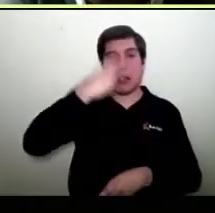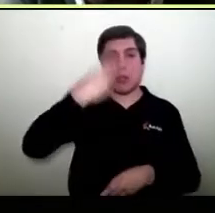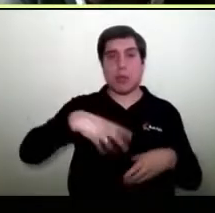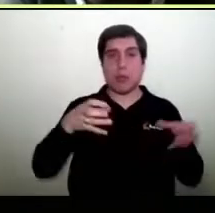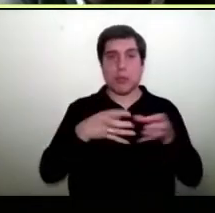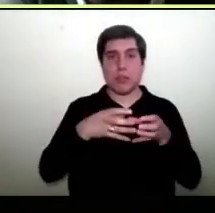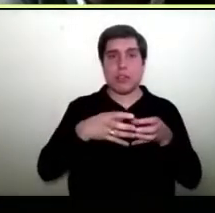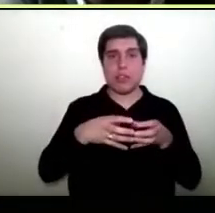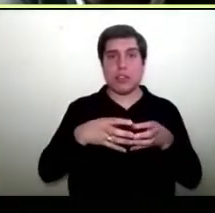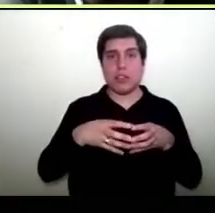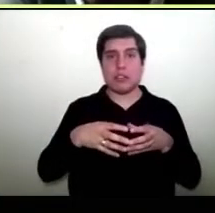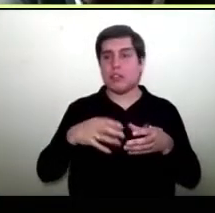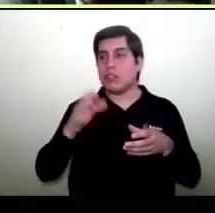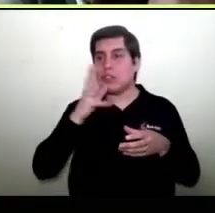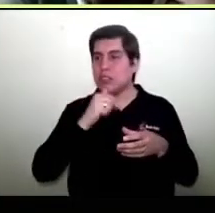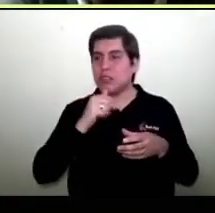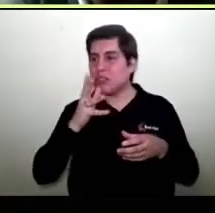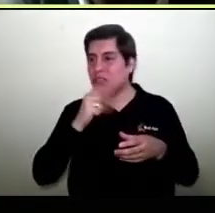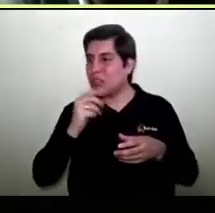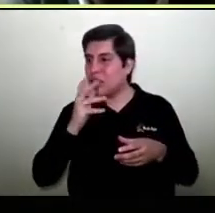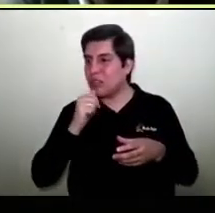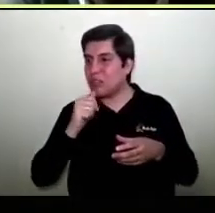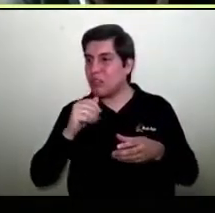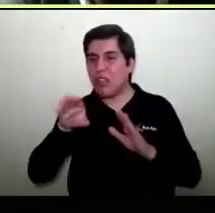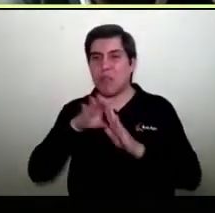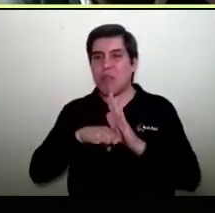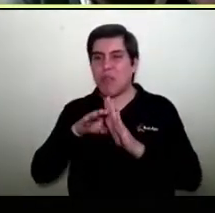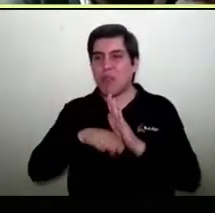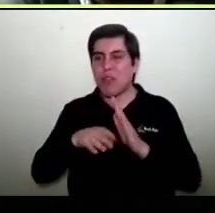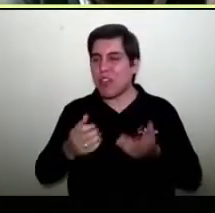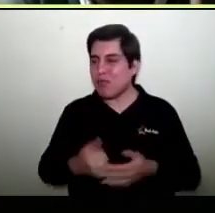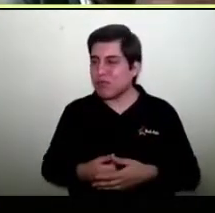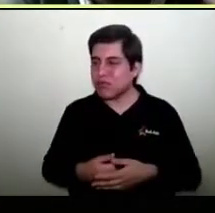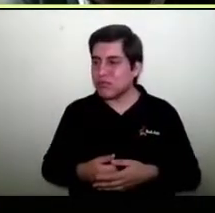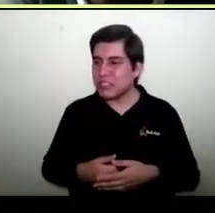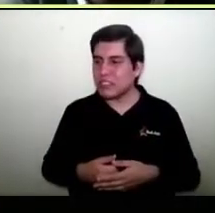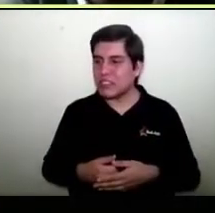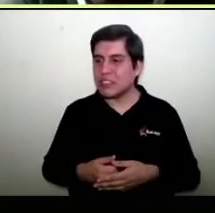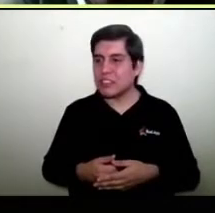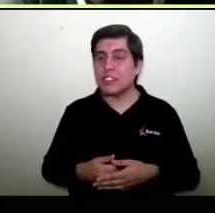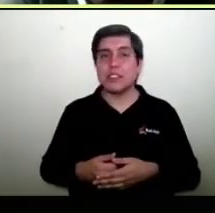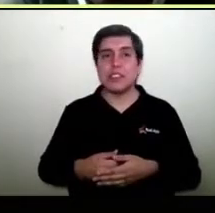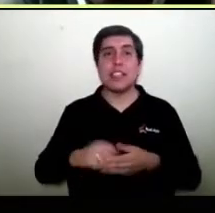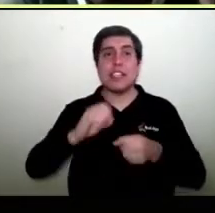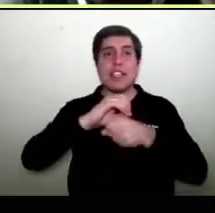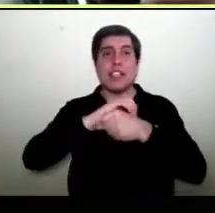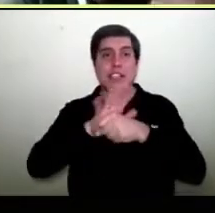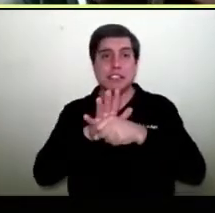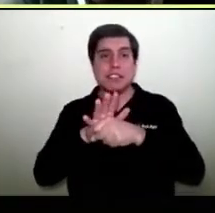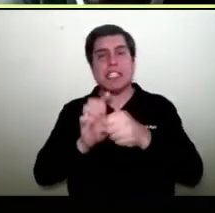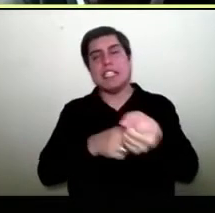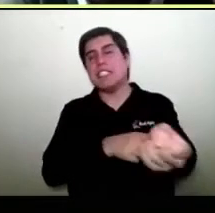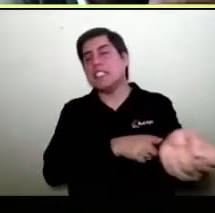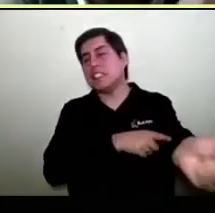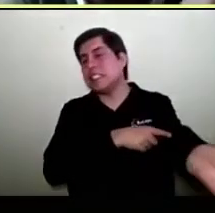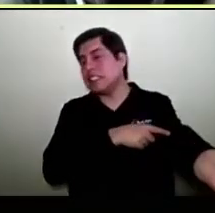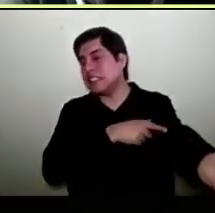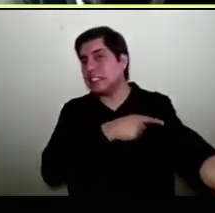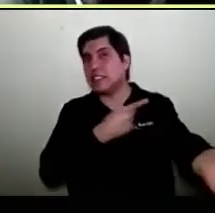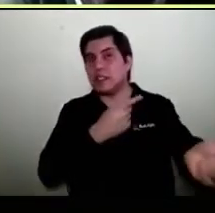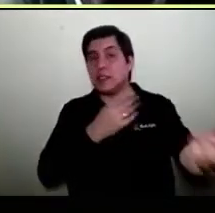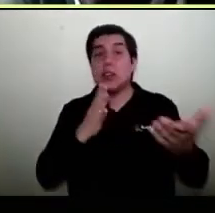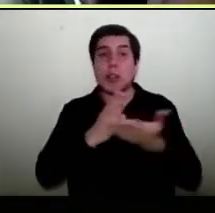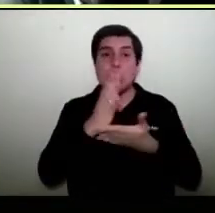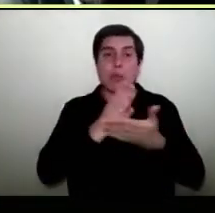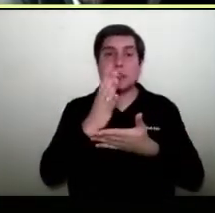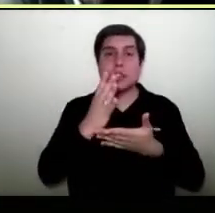ya no quedan ofertas. ¿Qué significa que ya no quedan ofertas? Que ha sido tan larga la pandemia, la crisis empezó tan